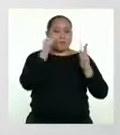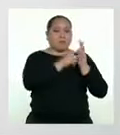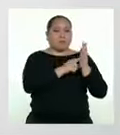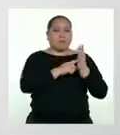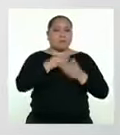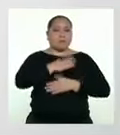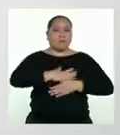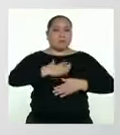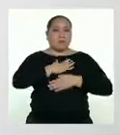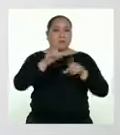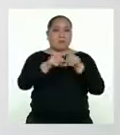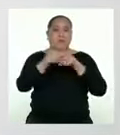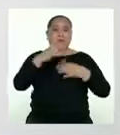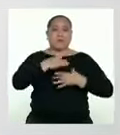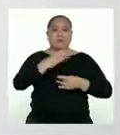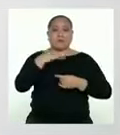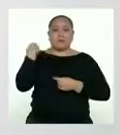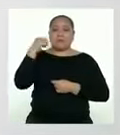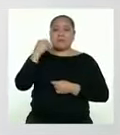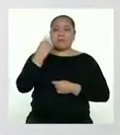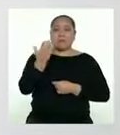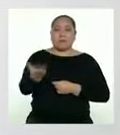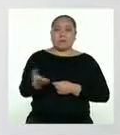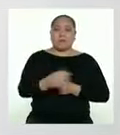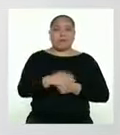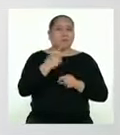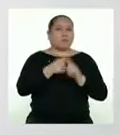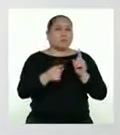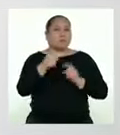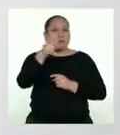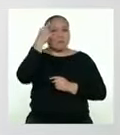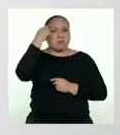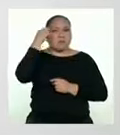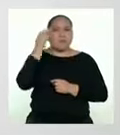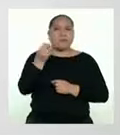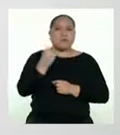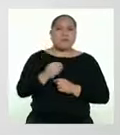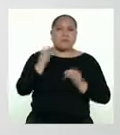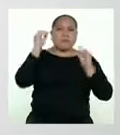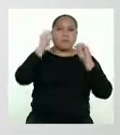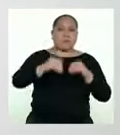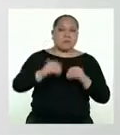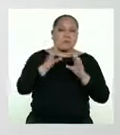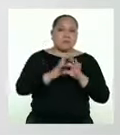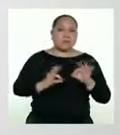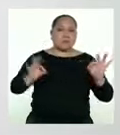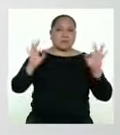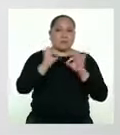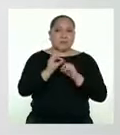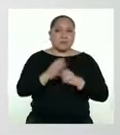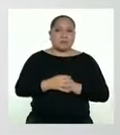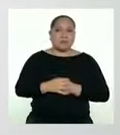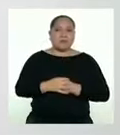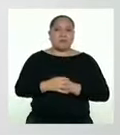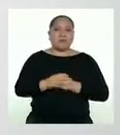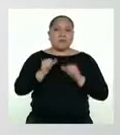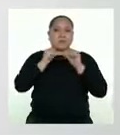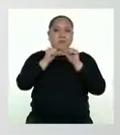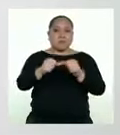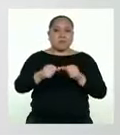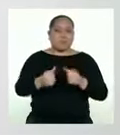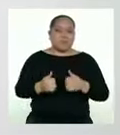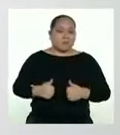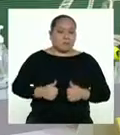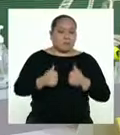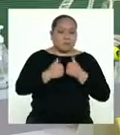interés para las y los adolescentes. Pero ¿por qué creen que se destaca la importancia de mantener vivo el interés